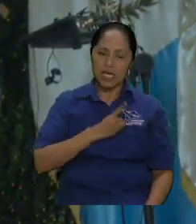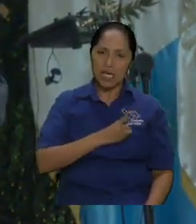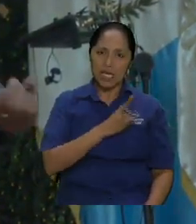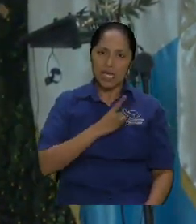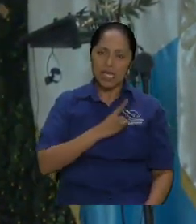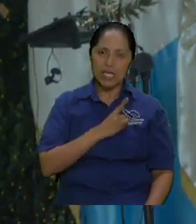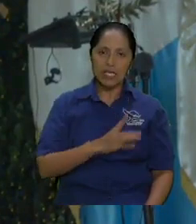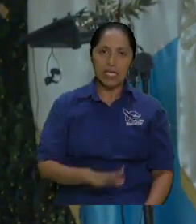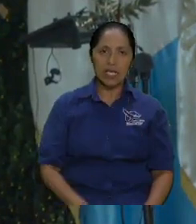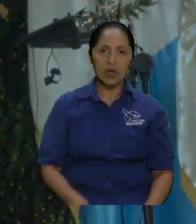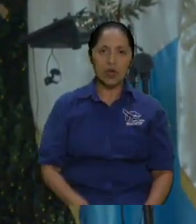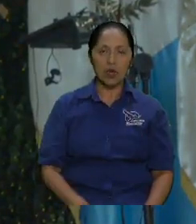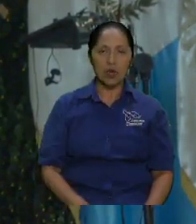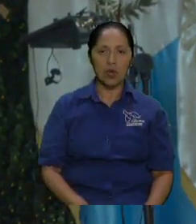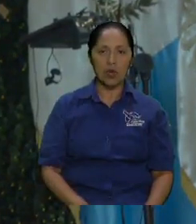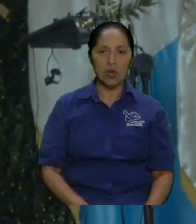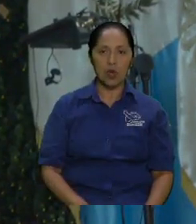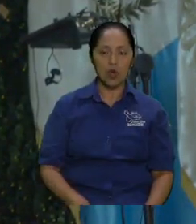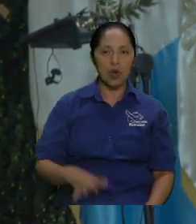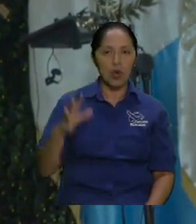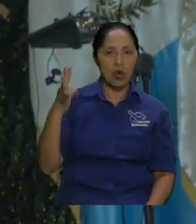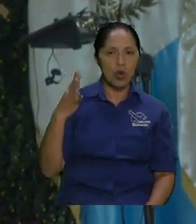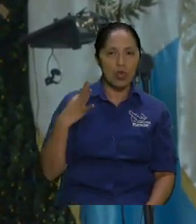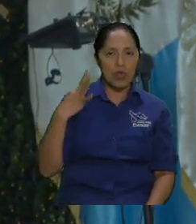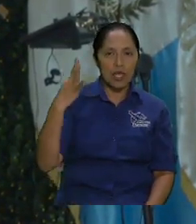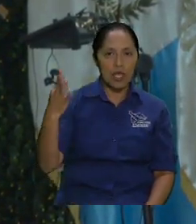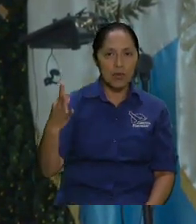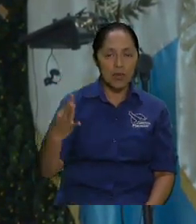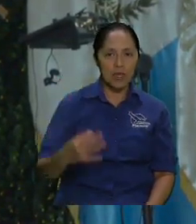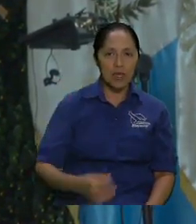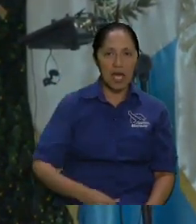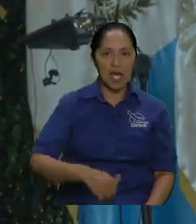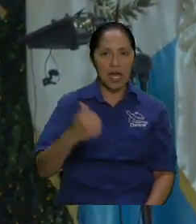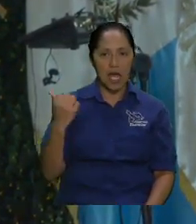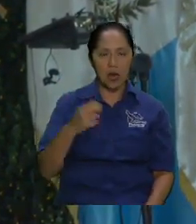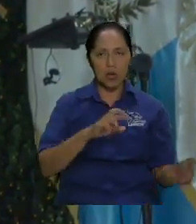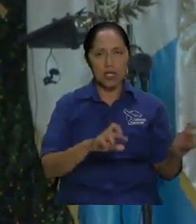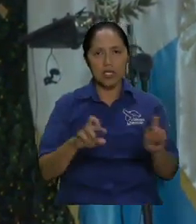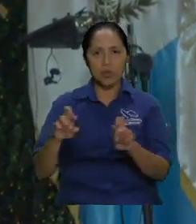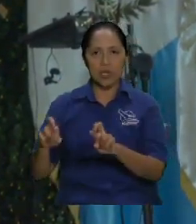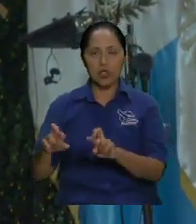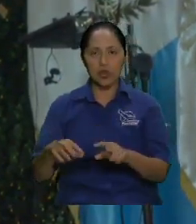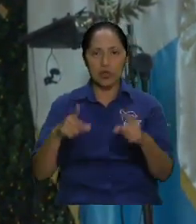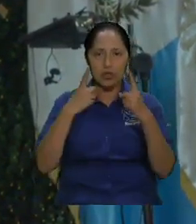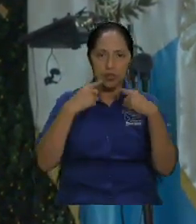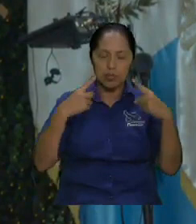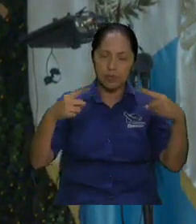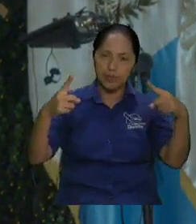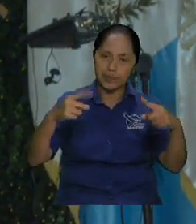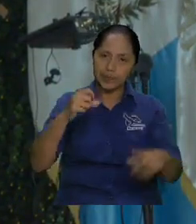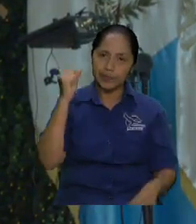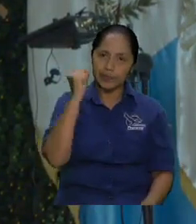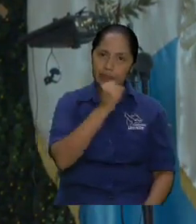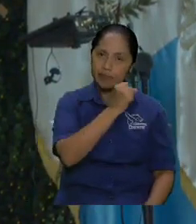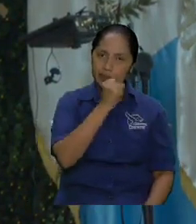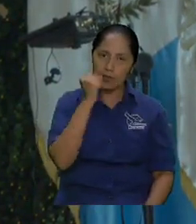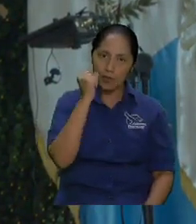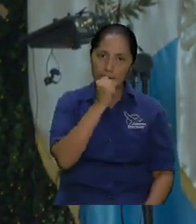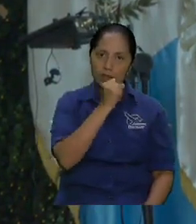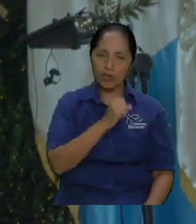todo el cuerpo invité a Don Moen a Ron Kenoli a a quien